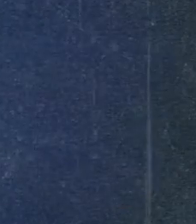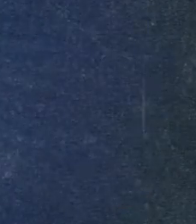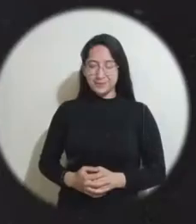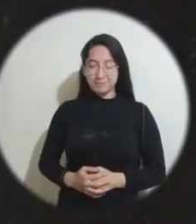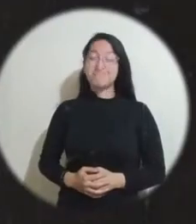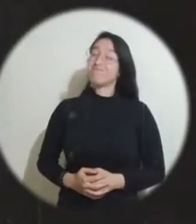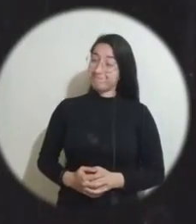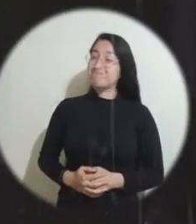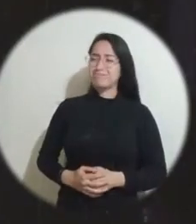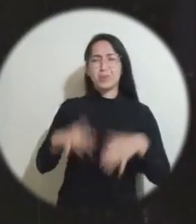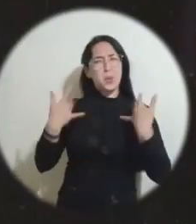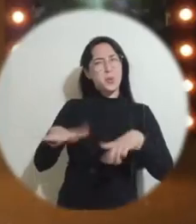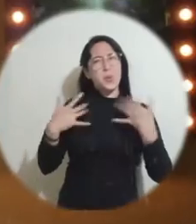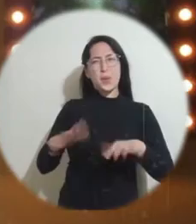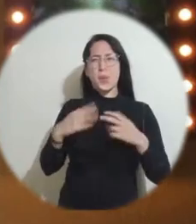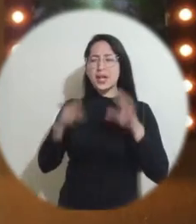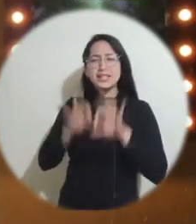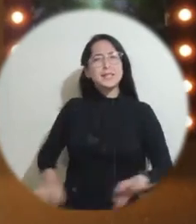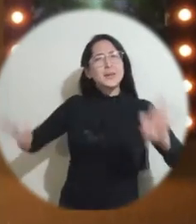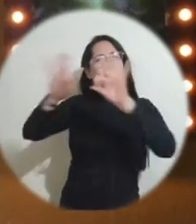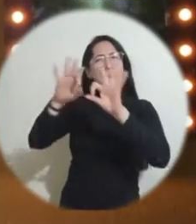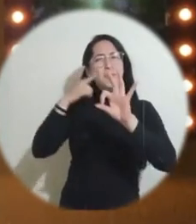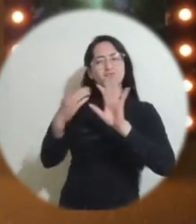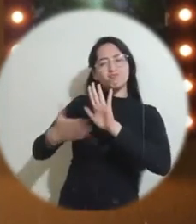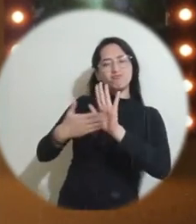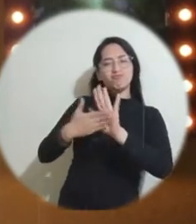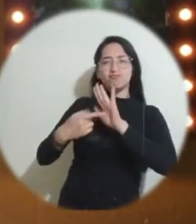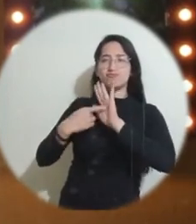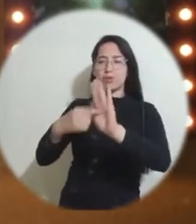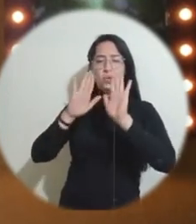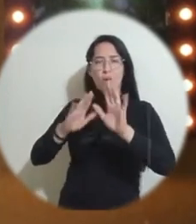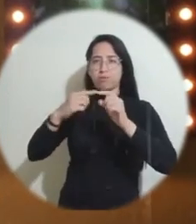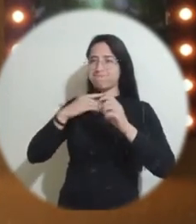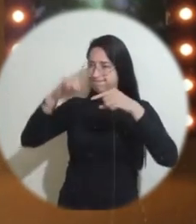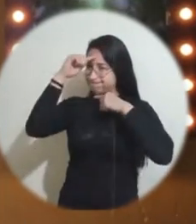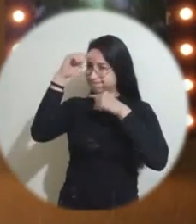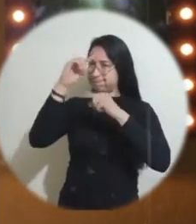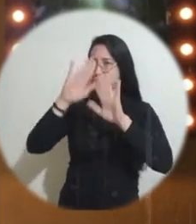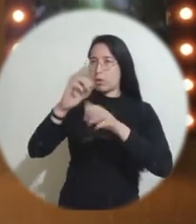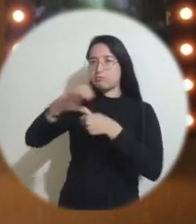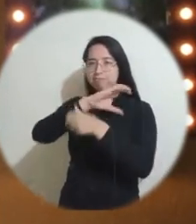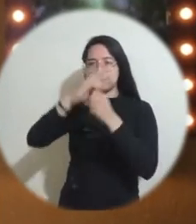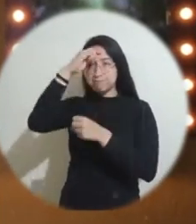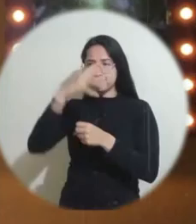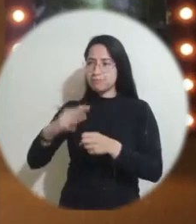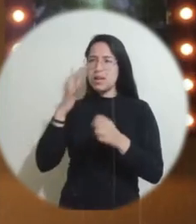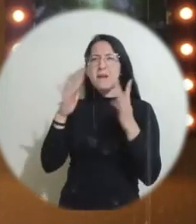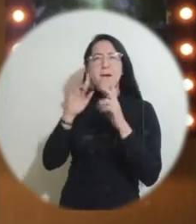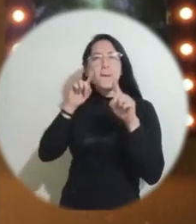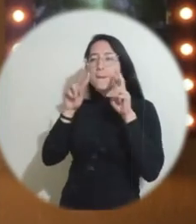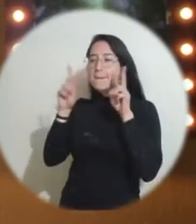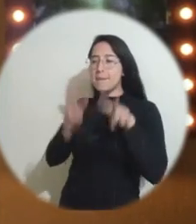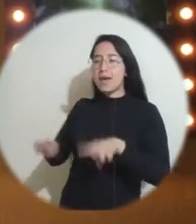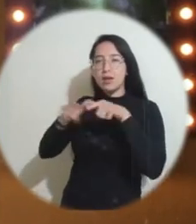Un honor, la importancia de tener una obra de Santa Marta donde se puede ver rodadero